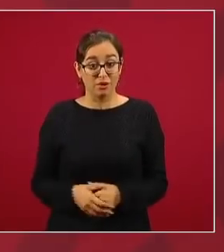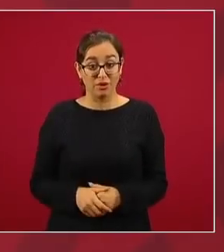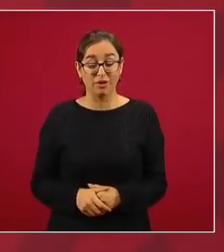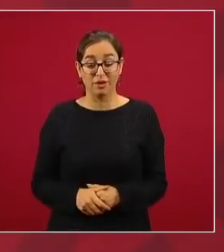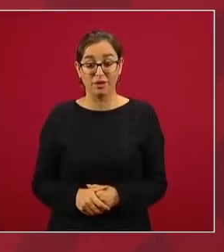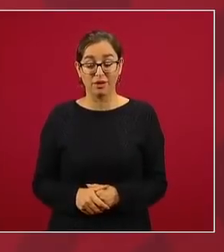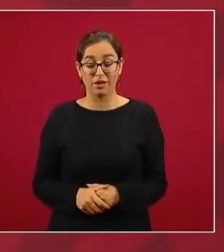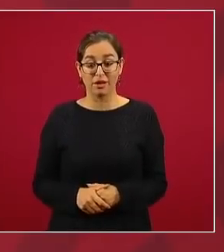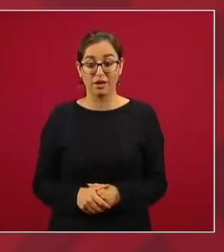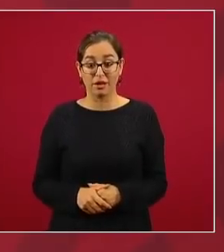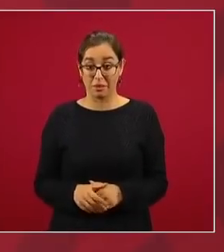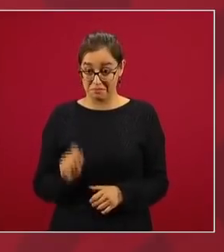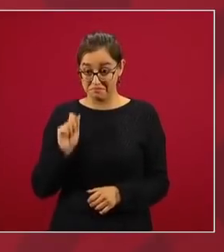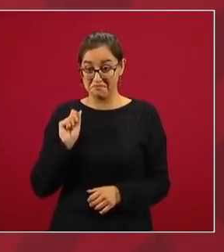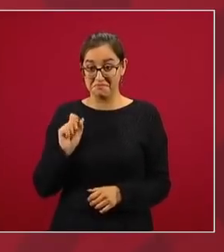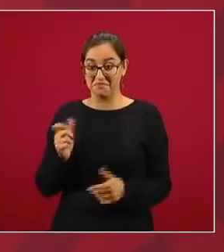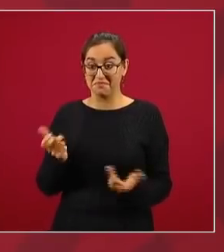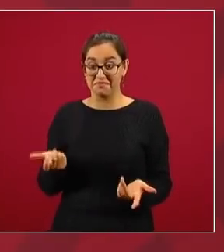o fue